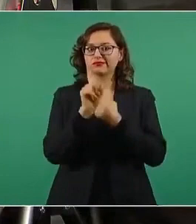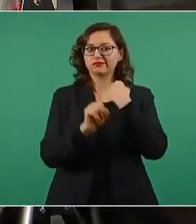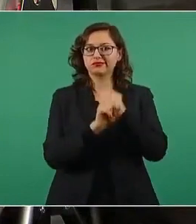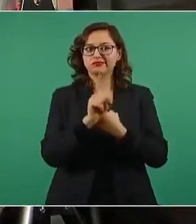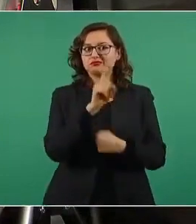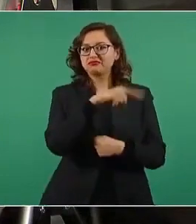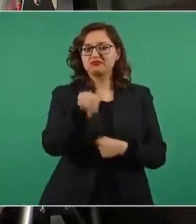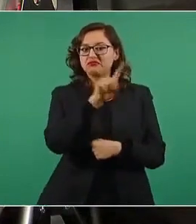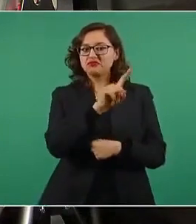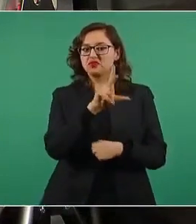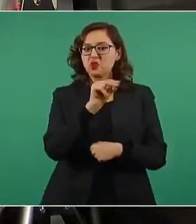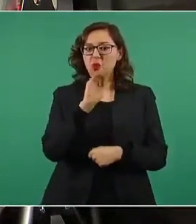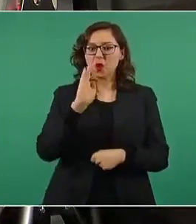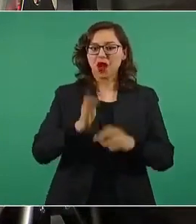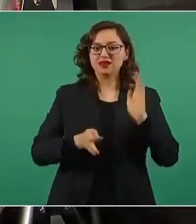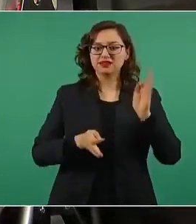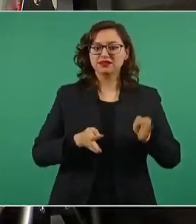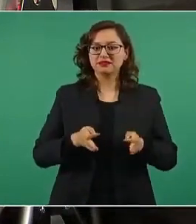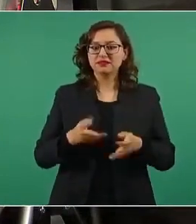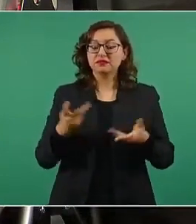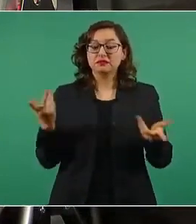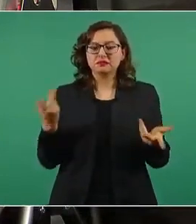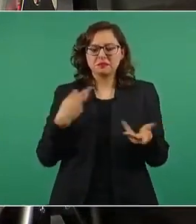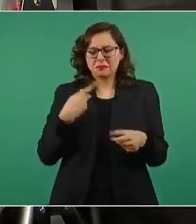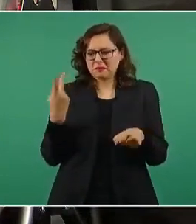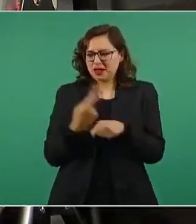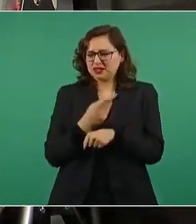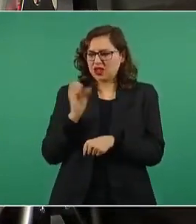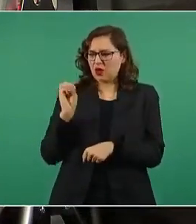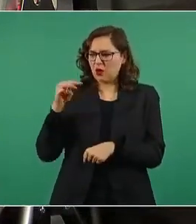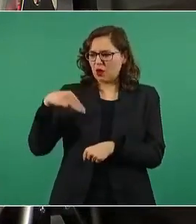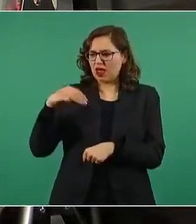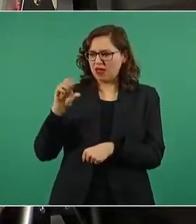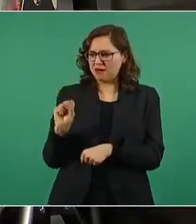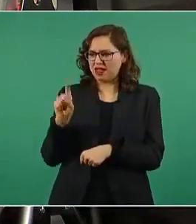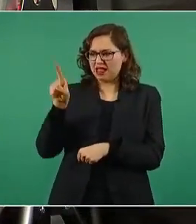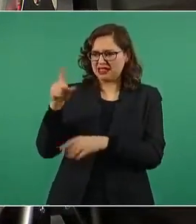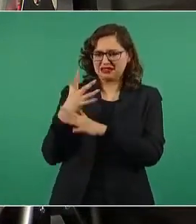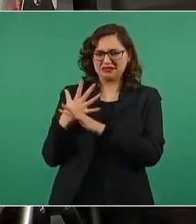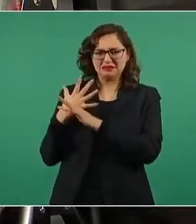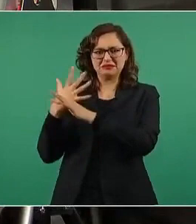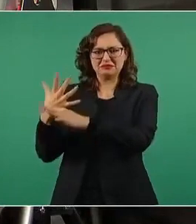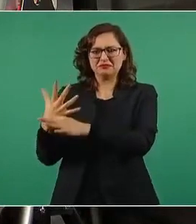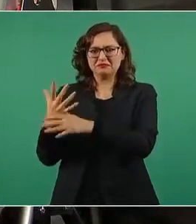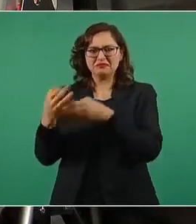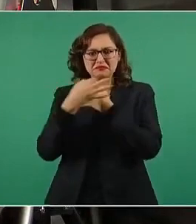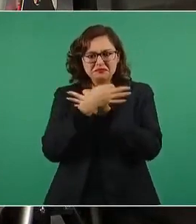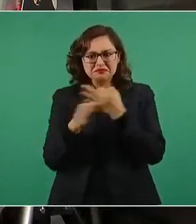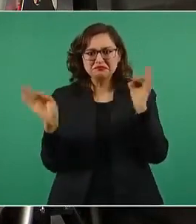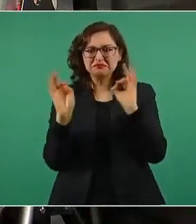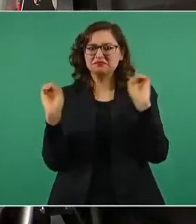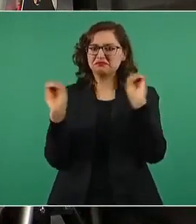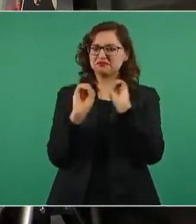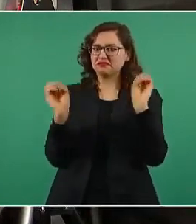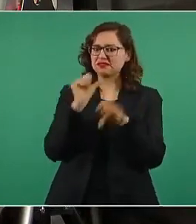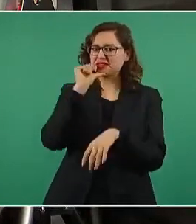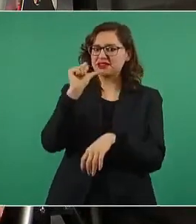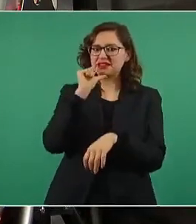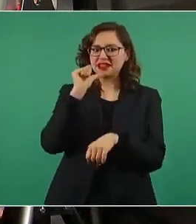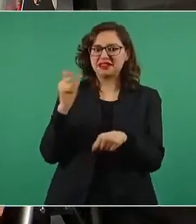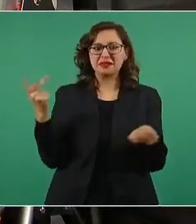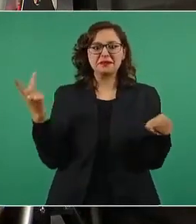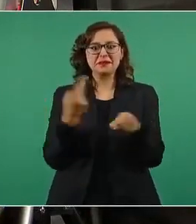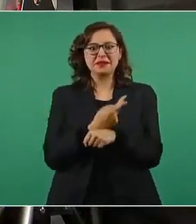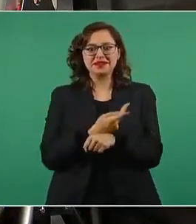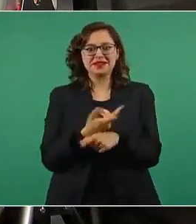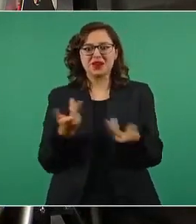Yo pienso que eventualmente lo hará porque el Centro Gamaleya es uno de los productores de la vacuna, si no me equivoco, del Ébola.